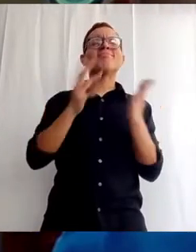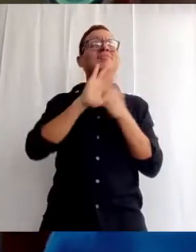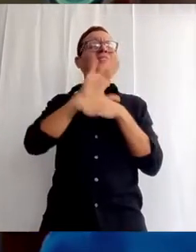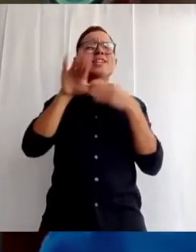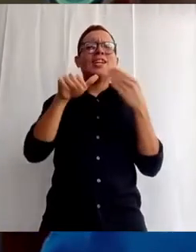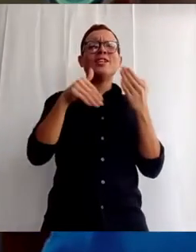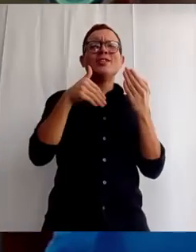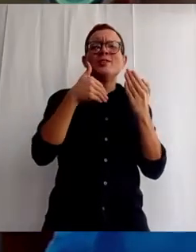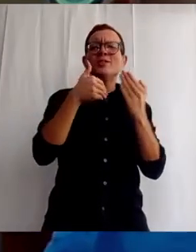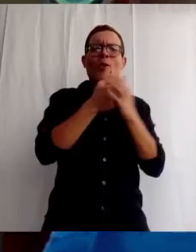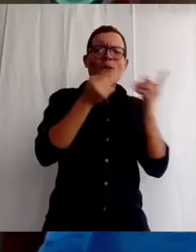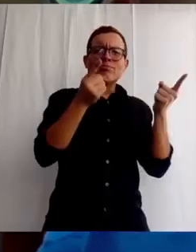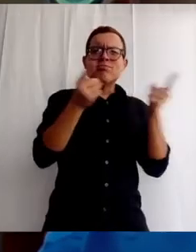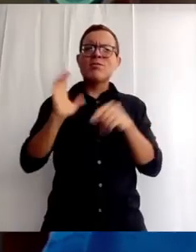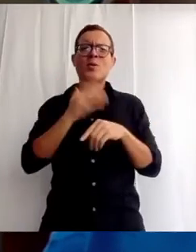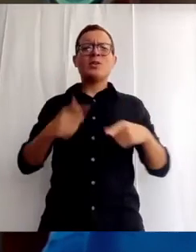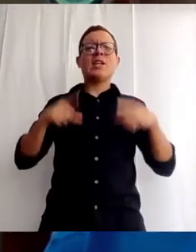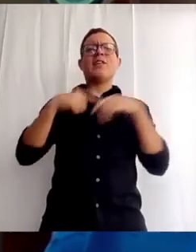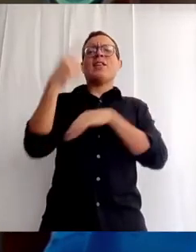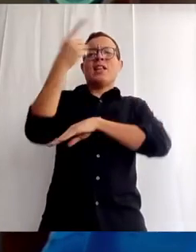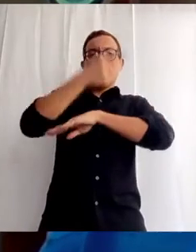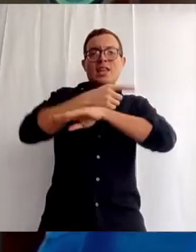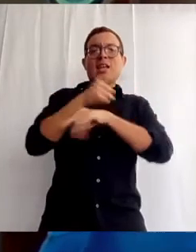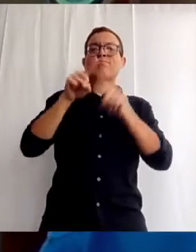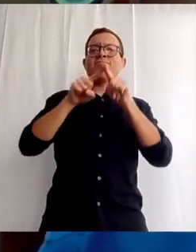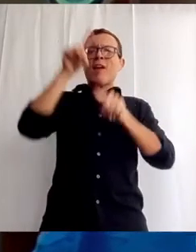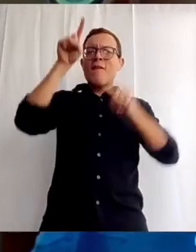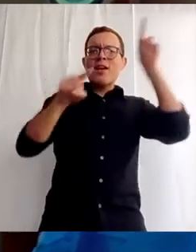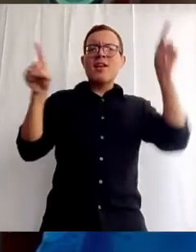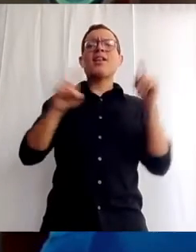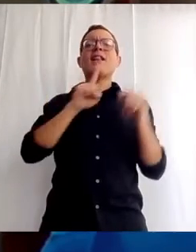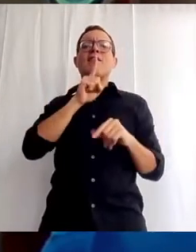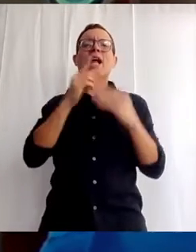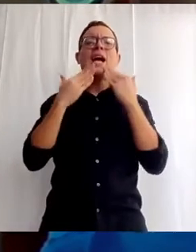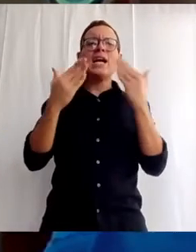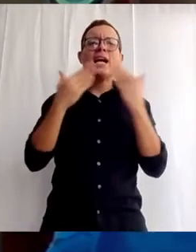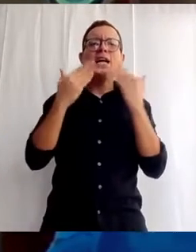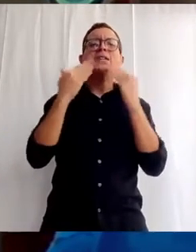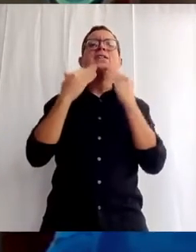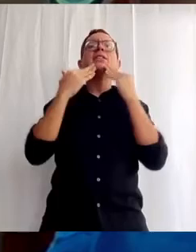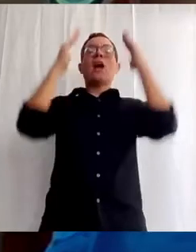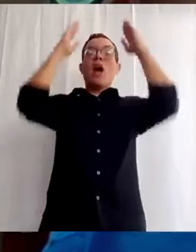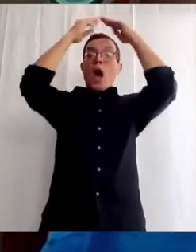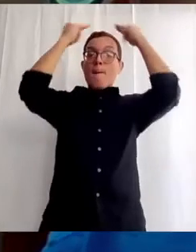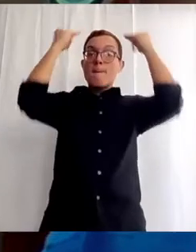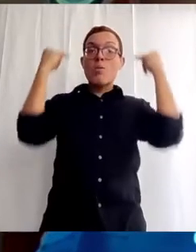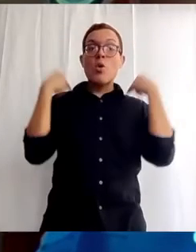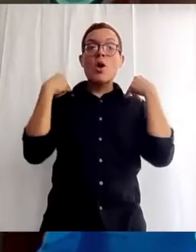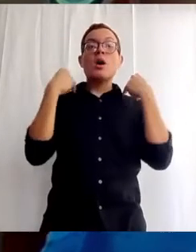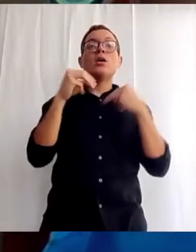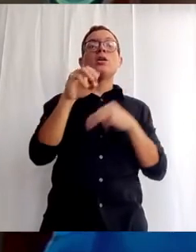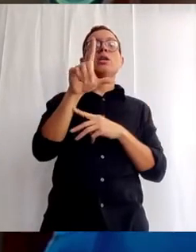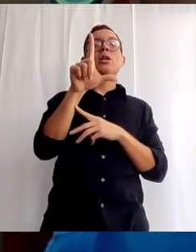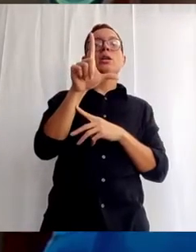diferentes meditaciones, muchas gracias. Son Alejandra y el delegado para la misión institucional Jesús